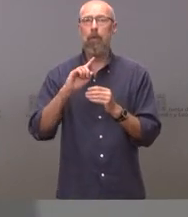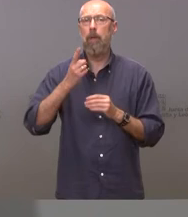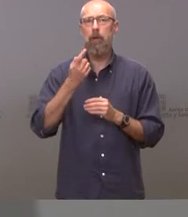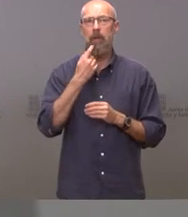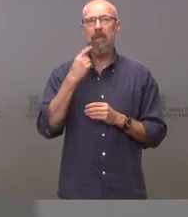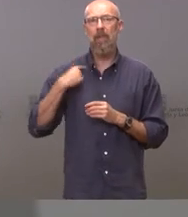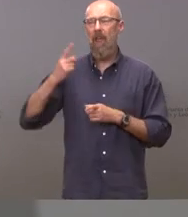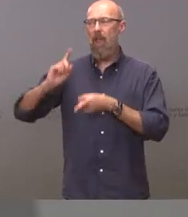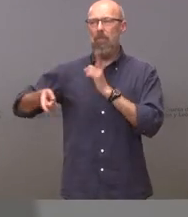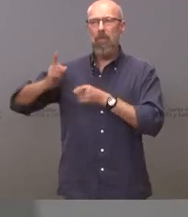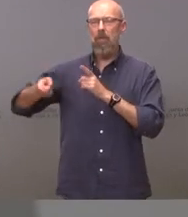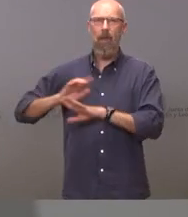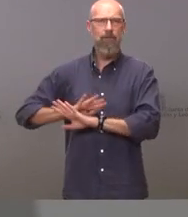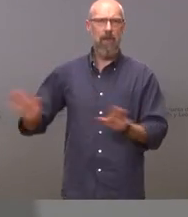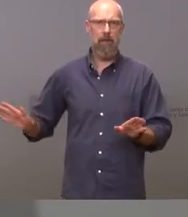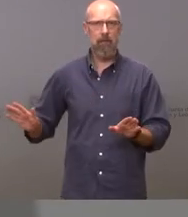imposición